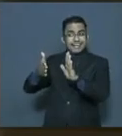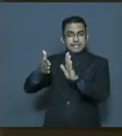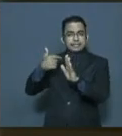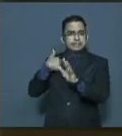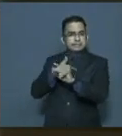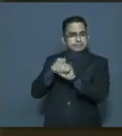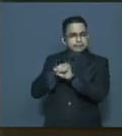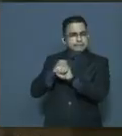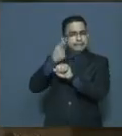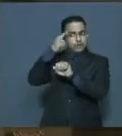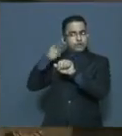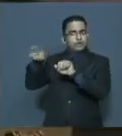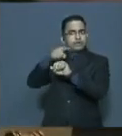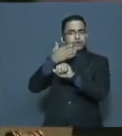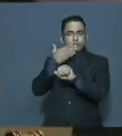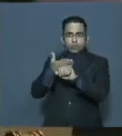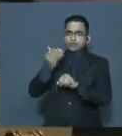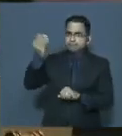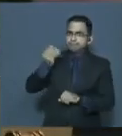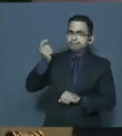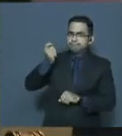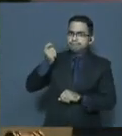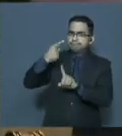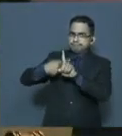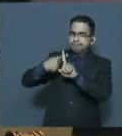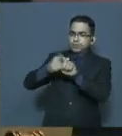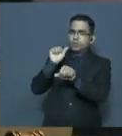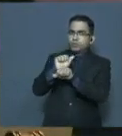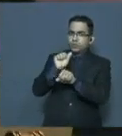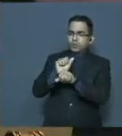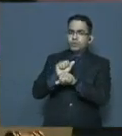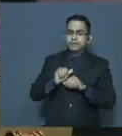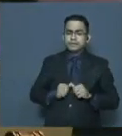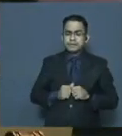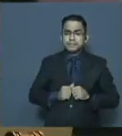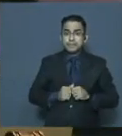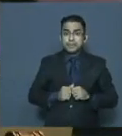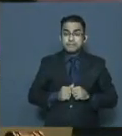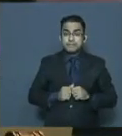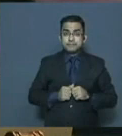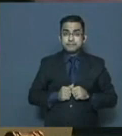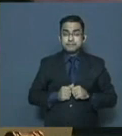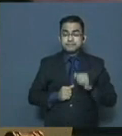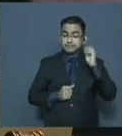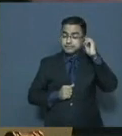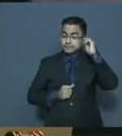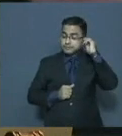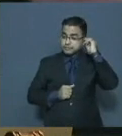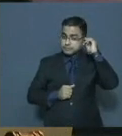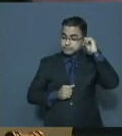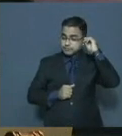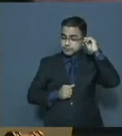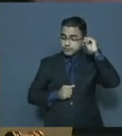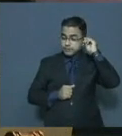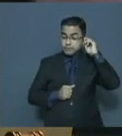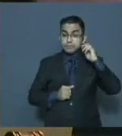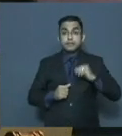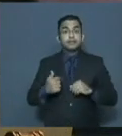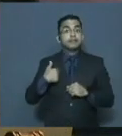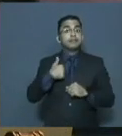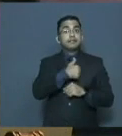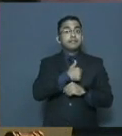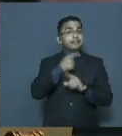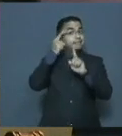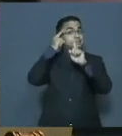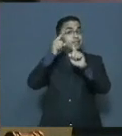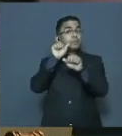servidores administrativos. La operación óptima requiere renovar el compromiso del sector justicia